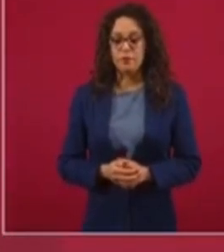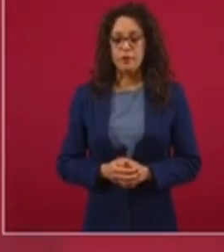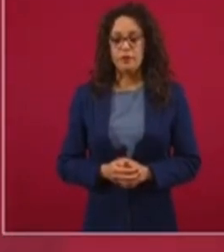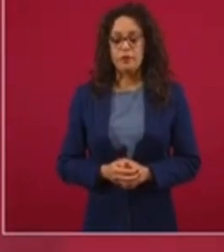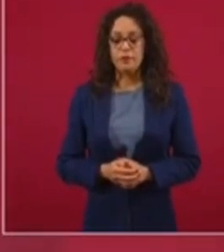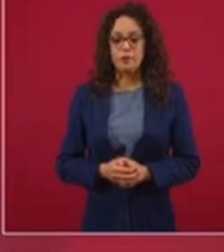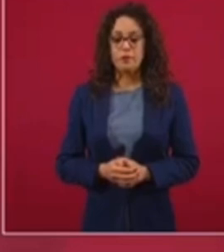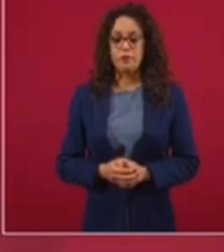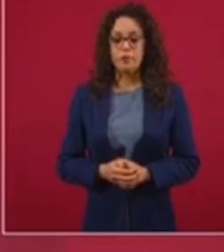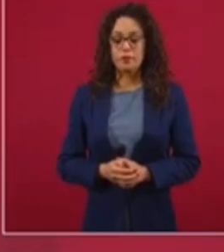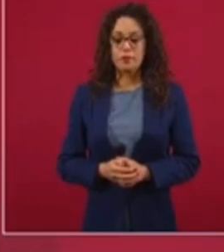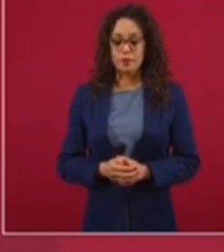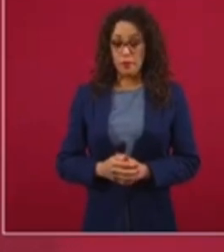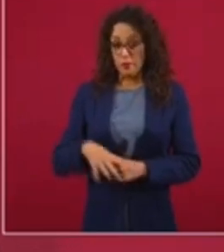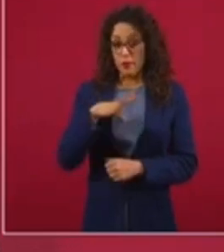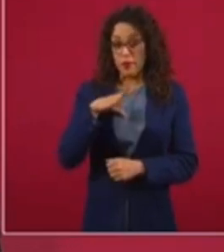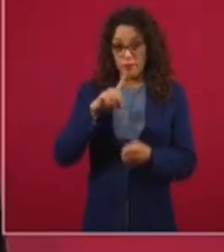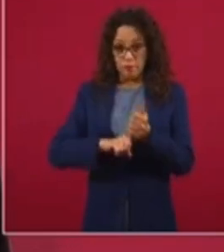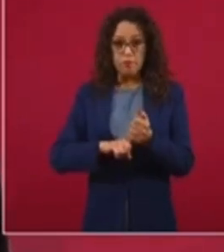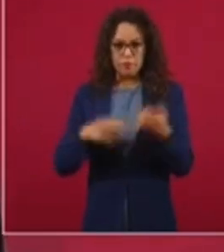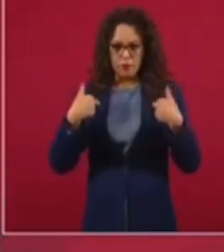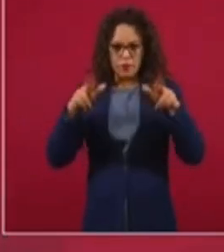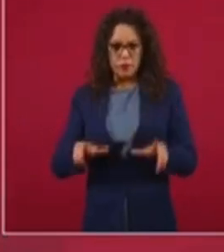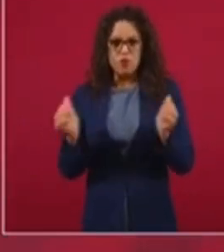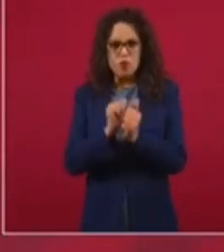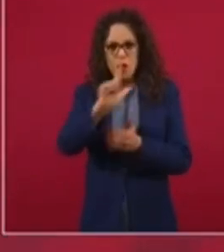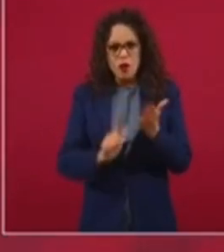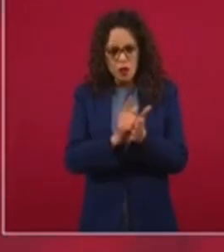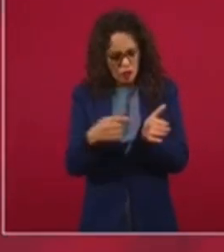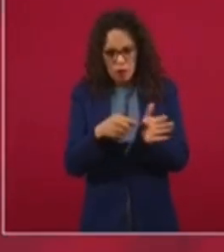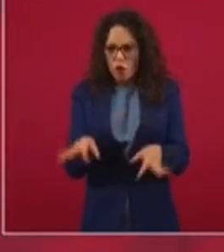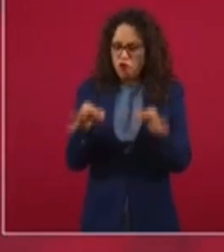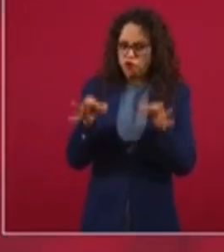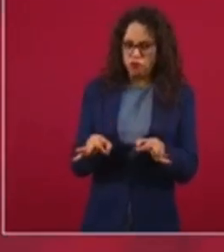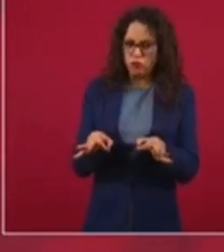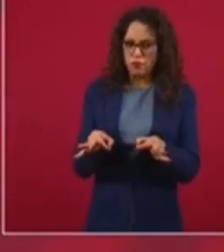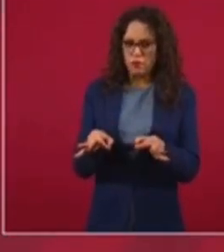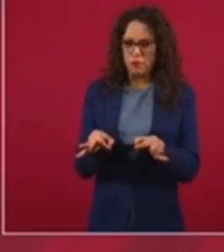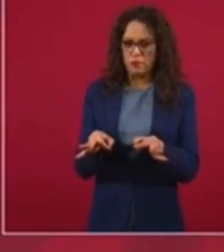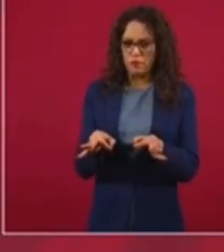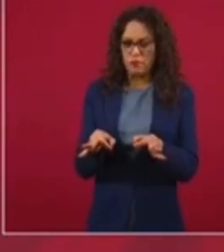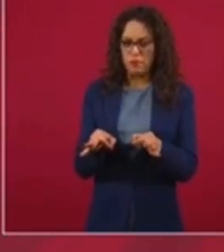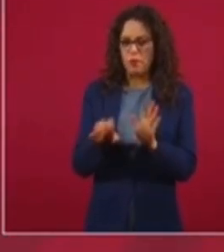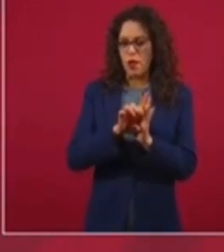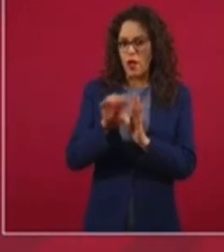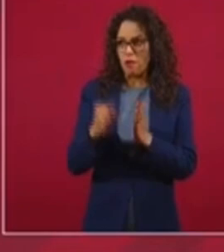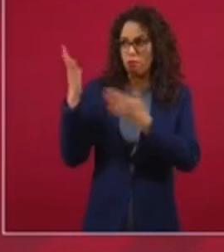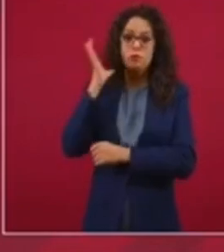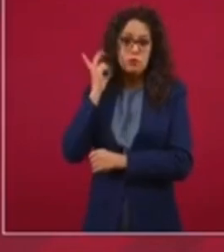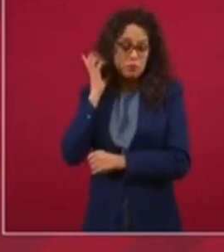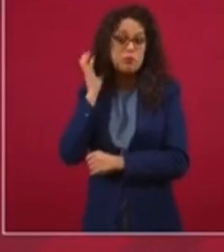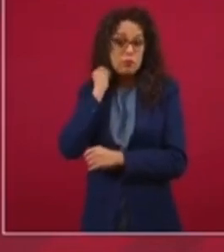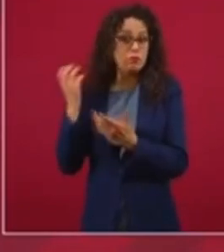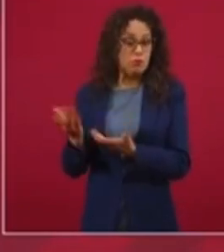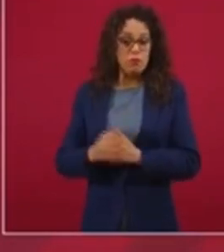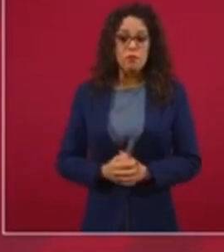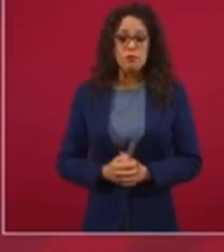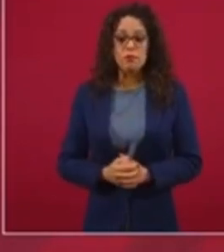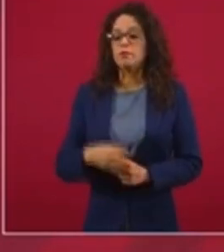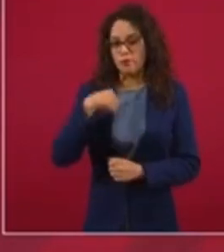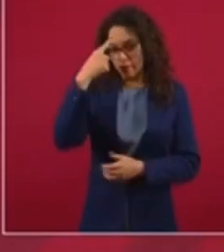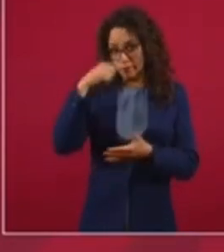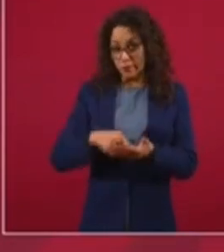una representación legal, legítima, como lo es el Poder Legislativo, considero